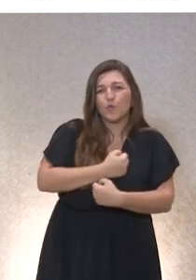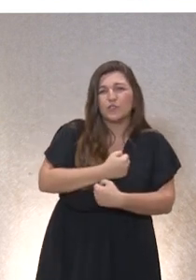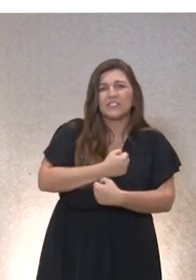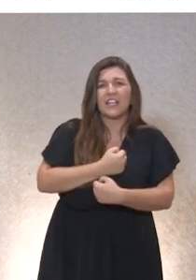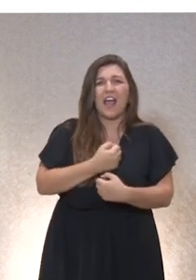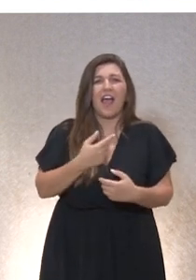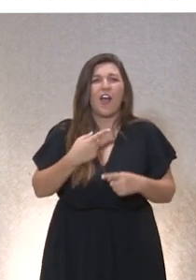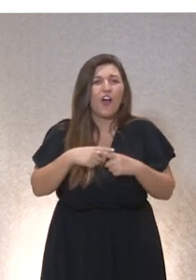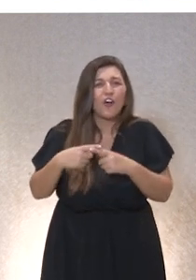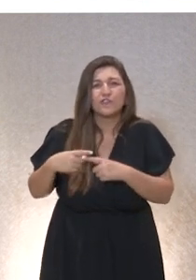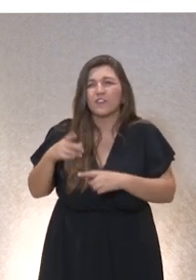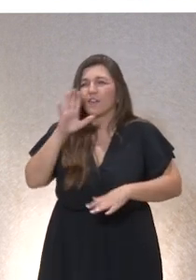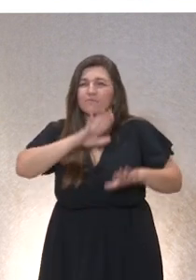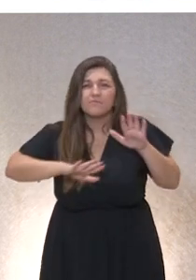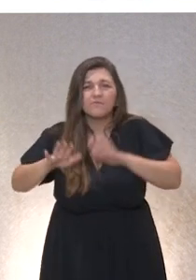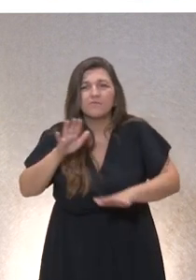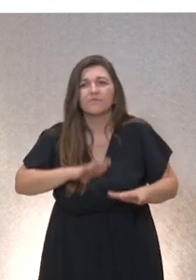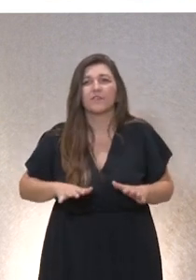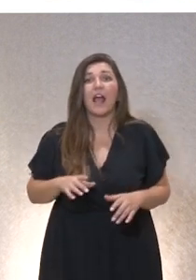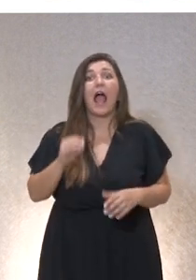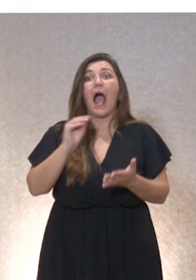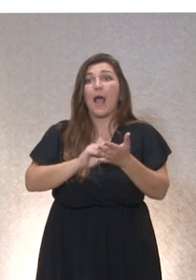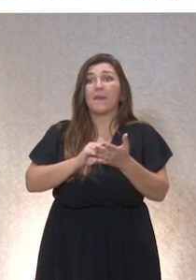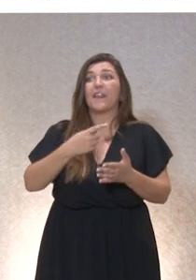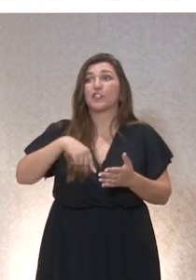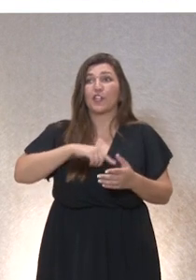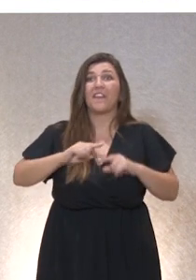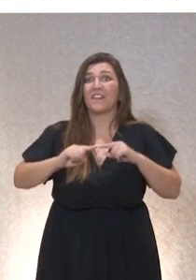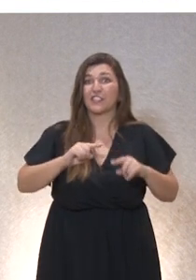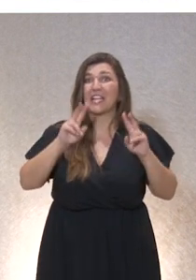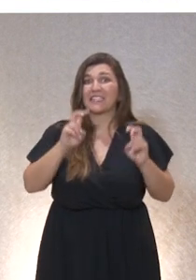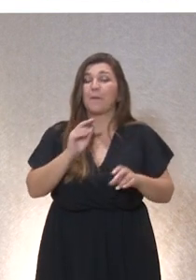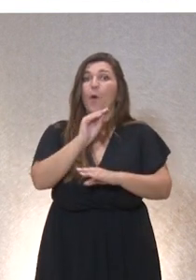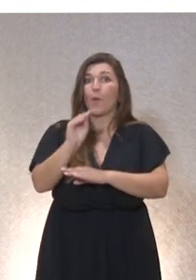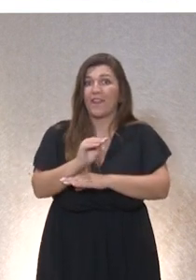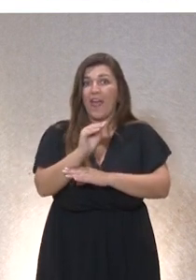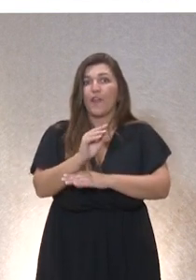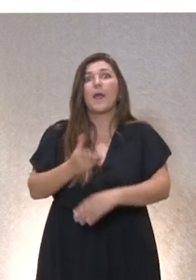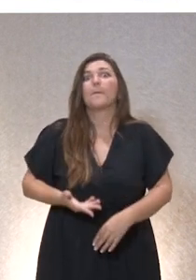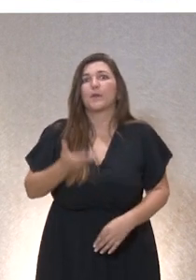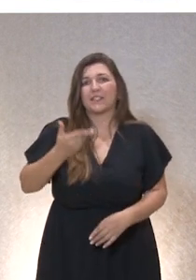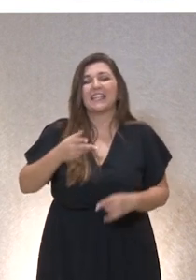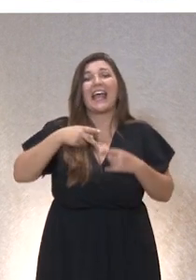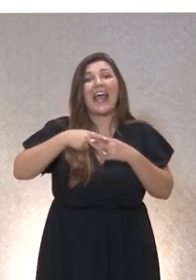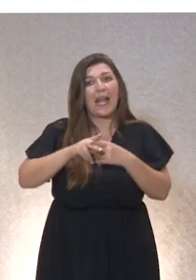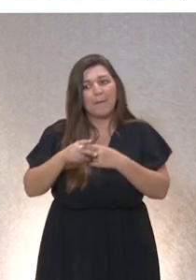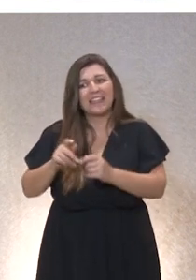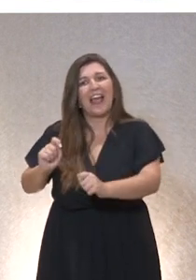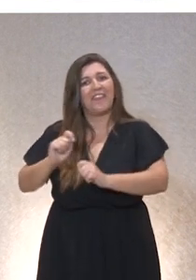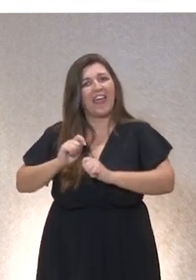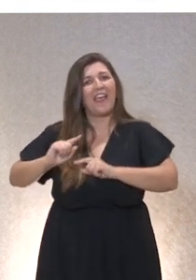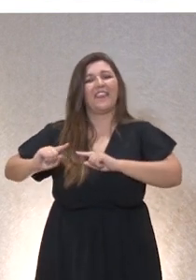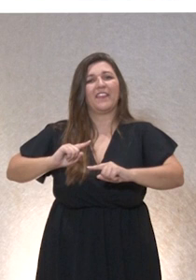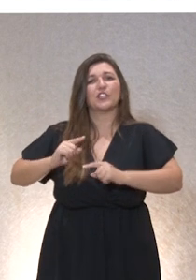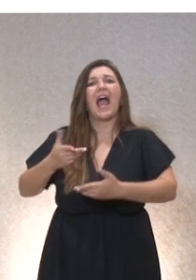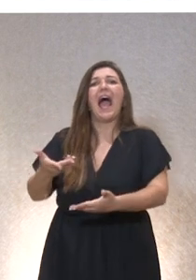genera sinsentido. Muchas veces cuando tenemos que tomar una decisión de cuidados realmente esto es clave, las herramientas nos ayudan a decidir. Pero la